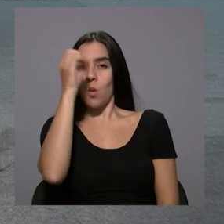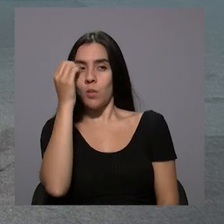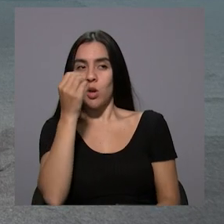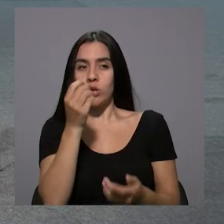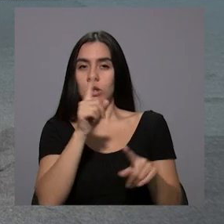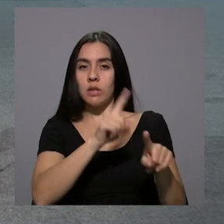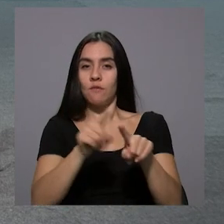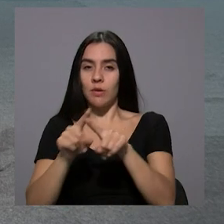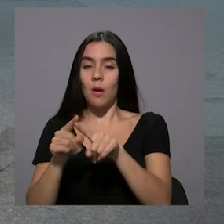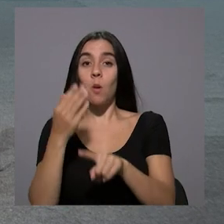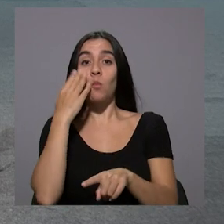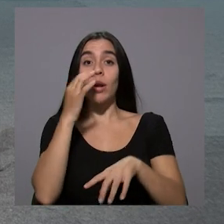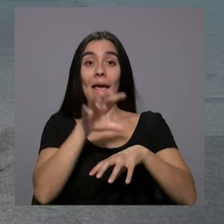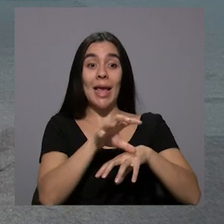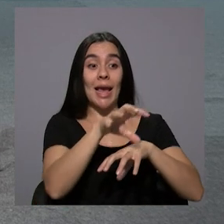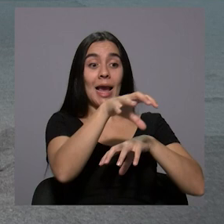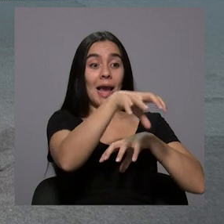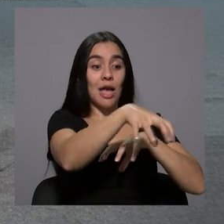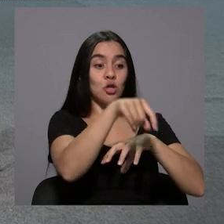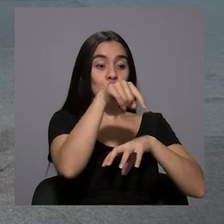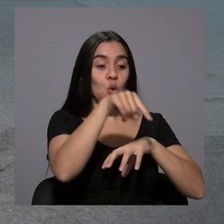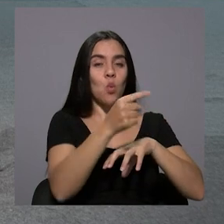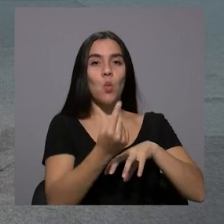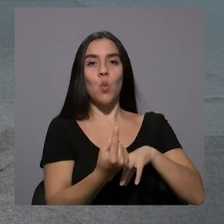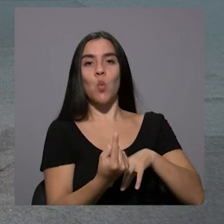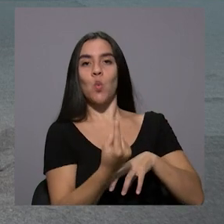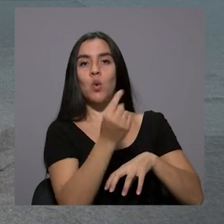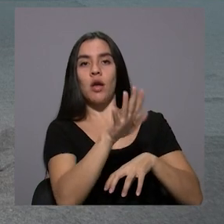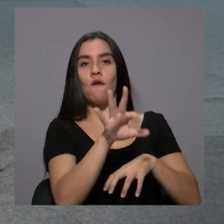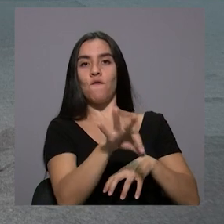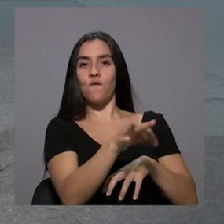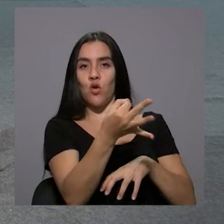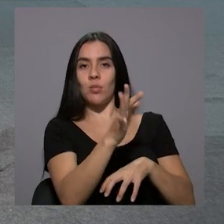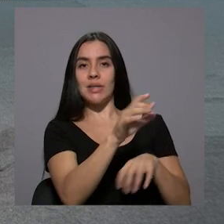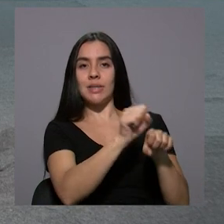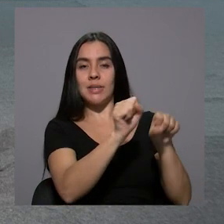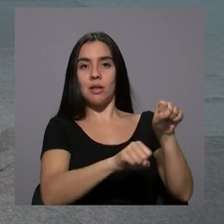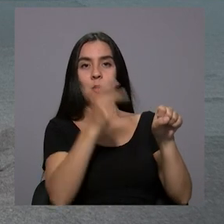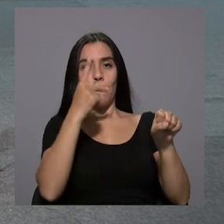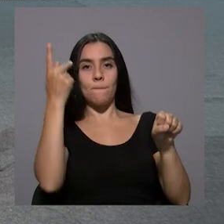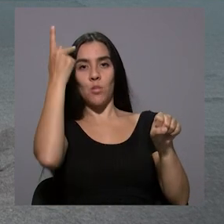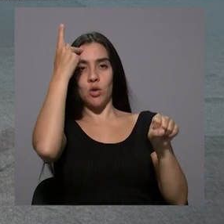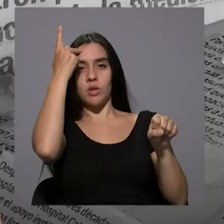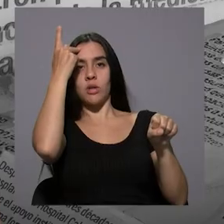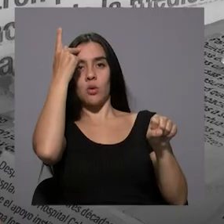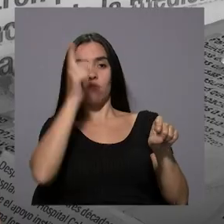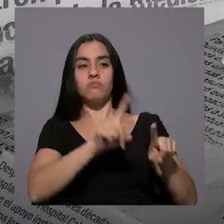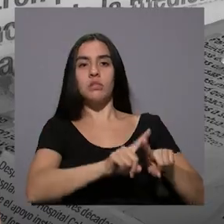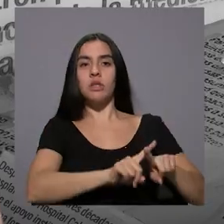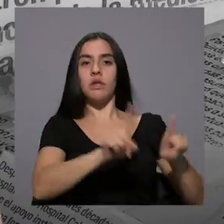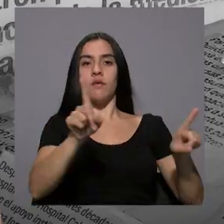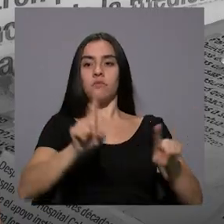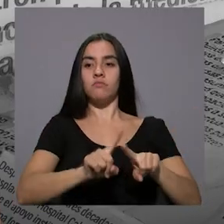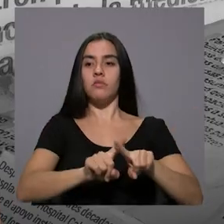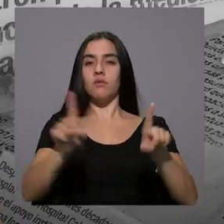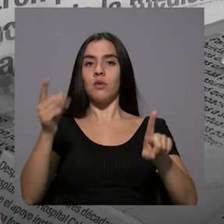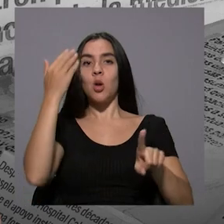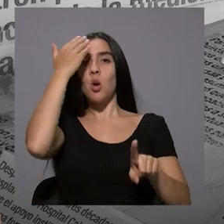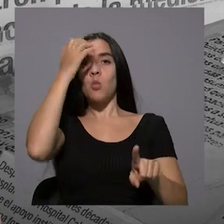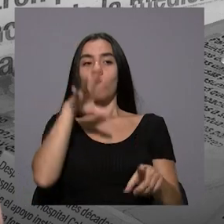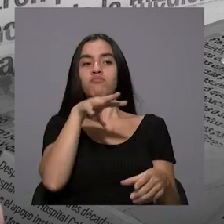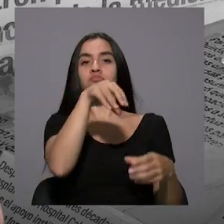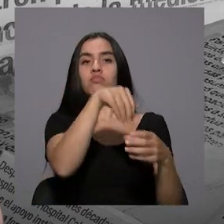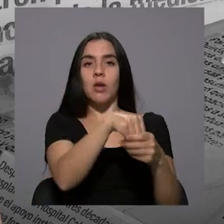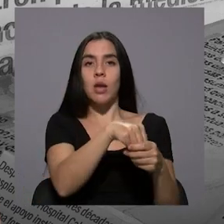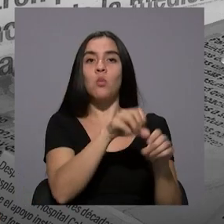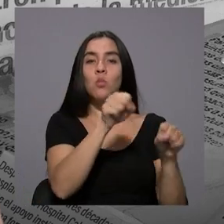porque cada cantón es un mundo. Cada cantón compone un sistema político local distinto por la posibilidad de que entren a